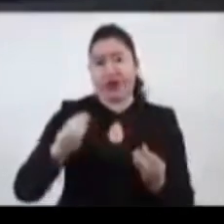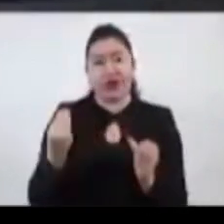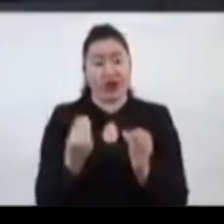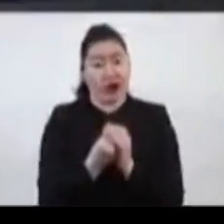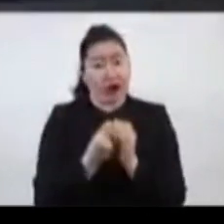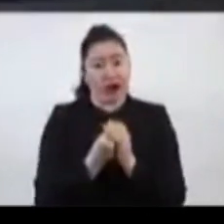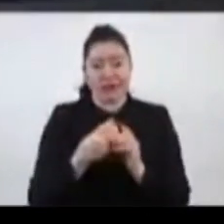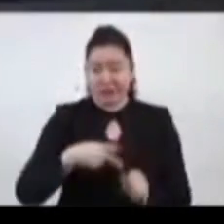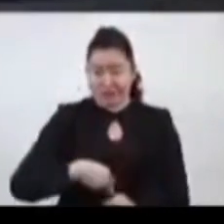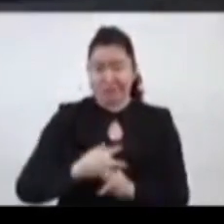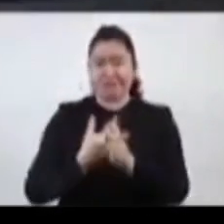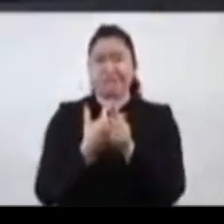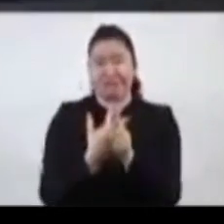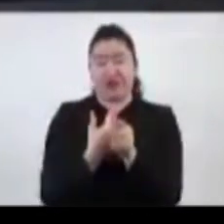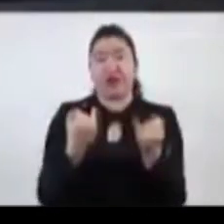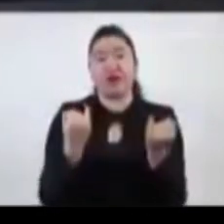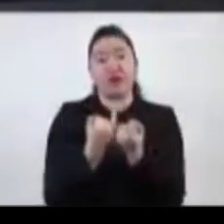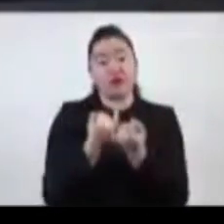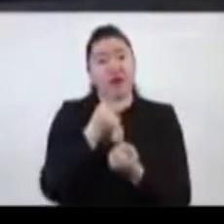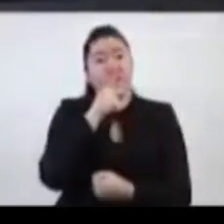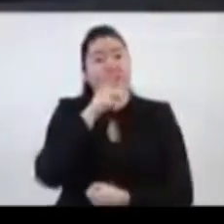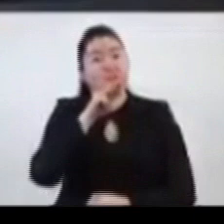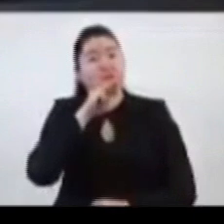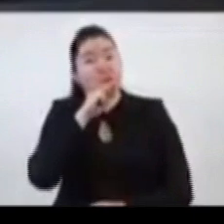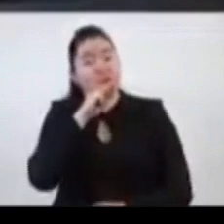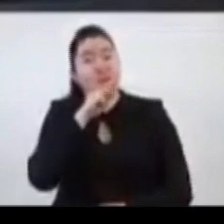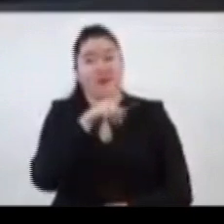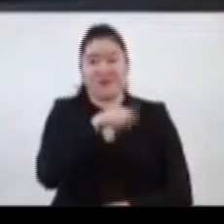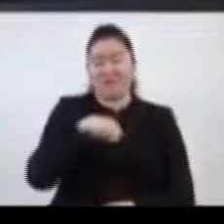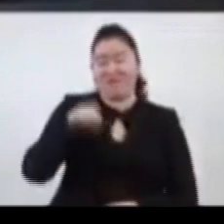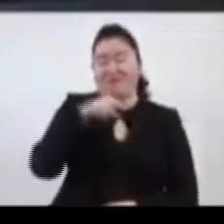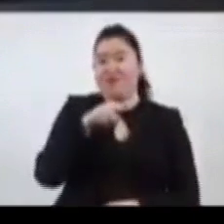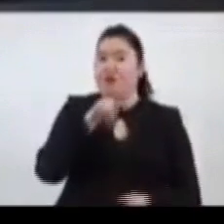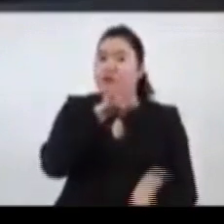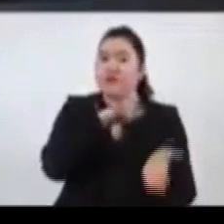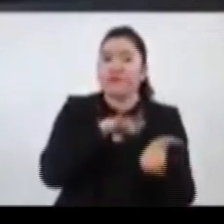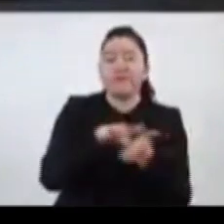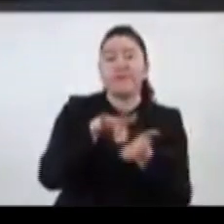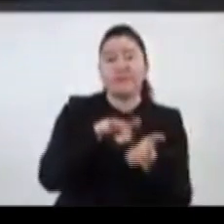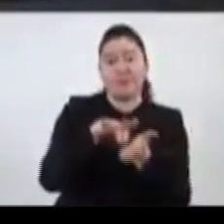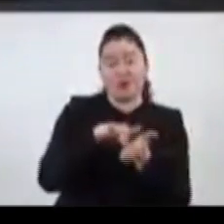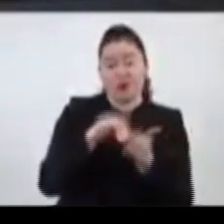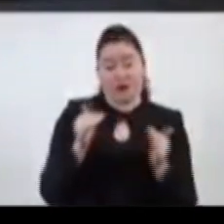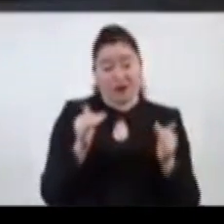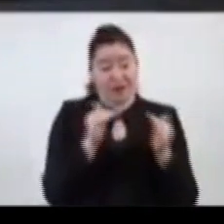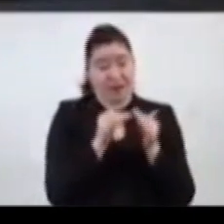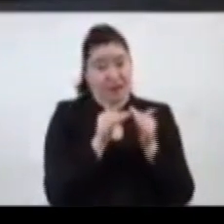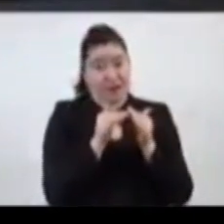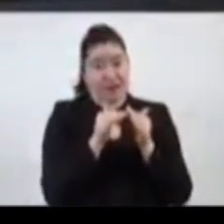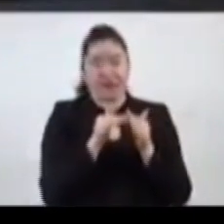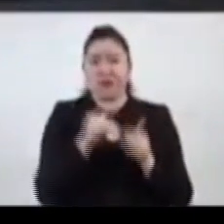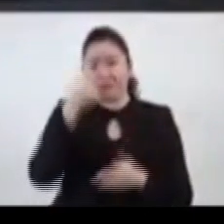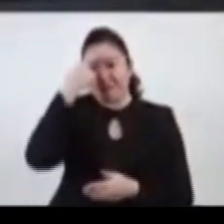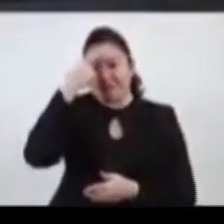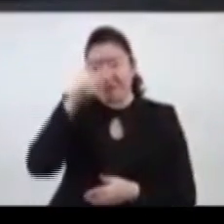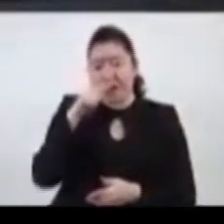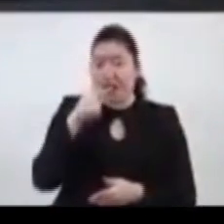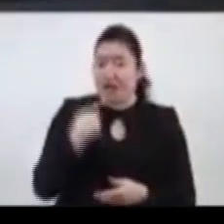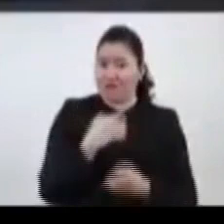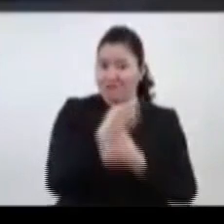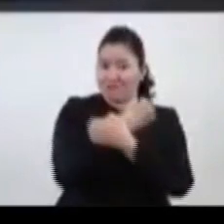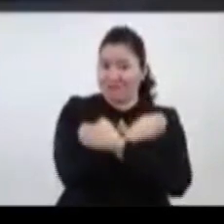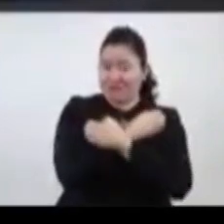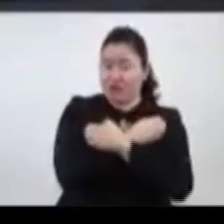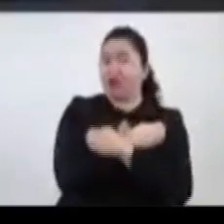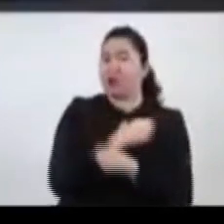a distancia y también, por supuesto, a los padres y madres de familia, quienes han colaborado desde su hogar con el gran